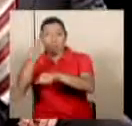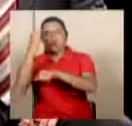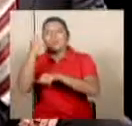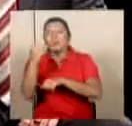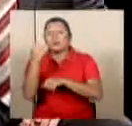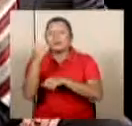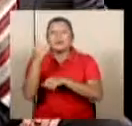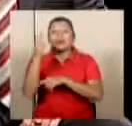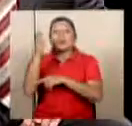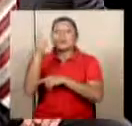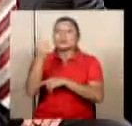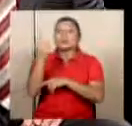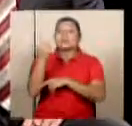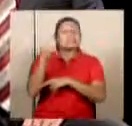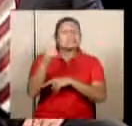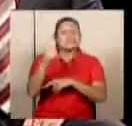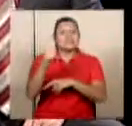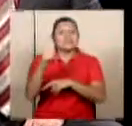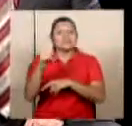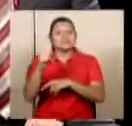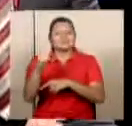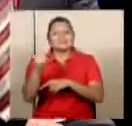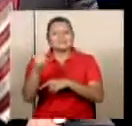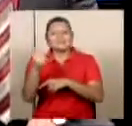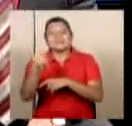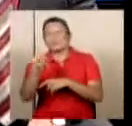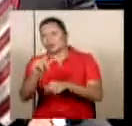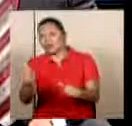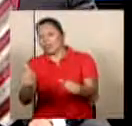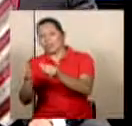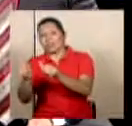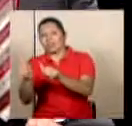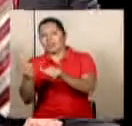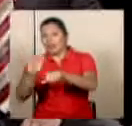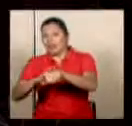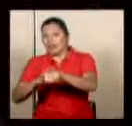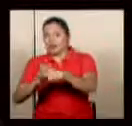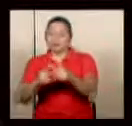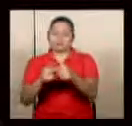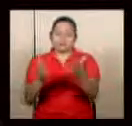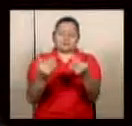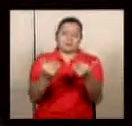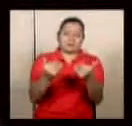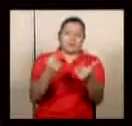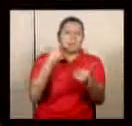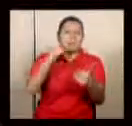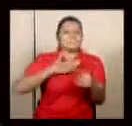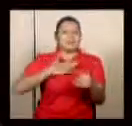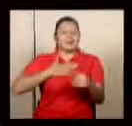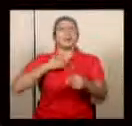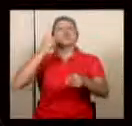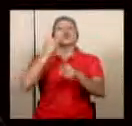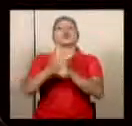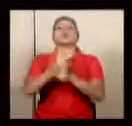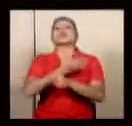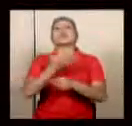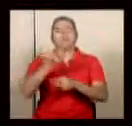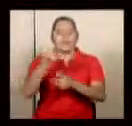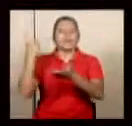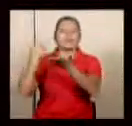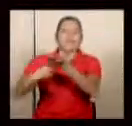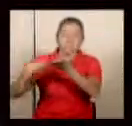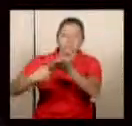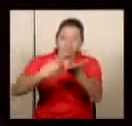quedaría sin ningún texto por eso yo creo que lo correcto es someter a discusión el texto en efecto es lo que